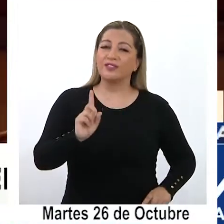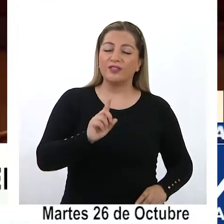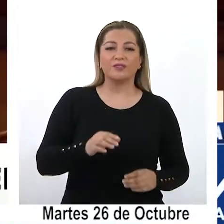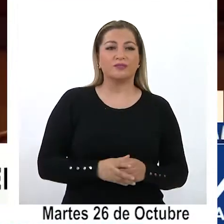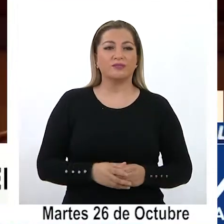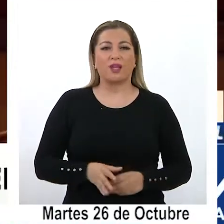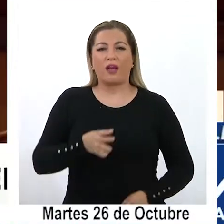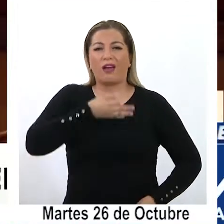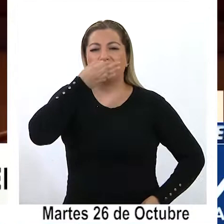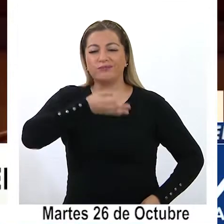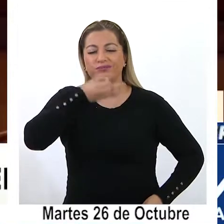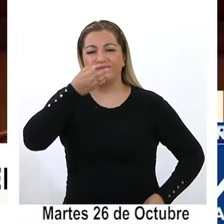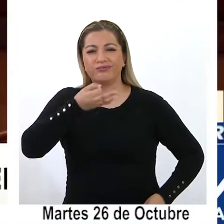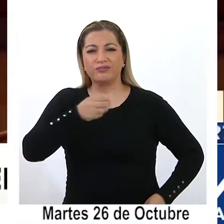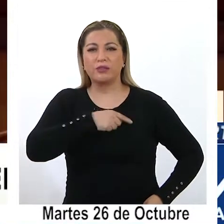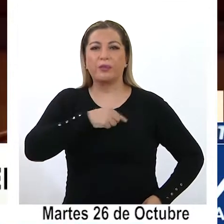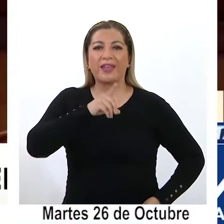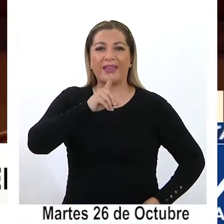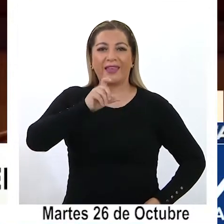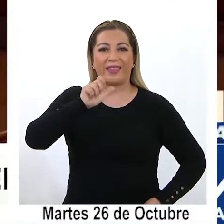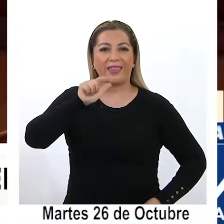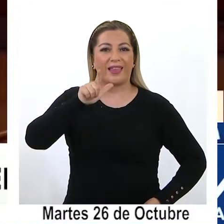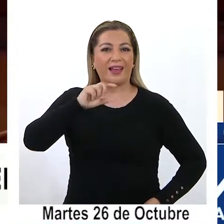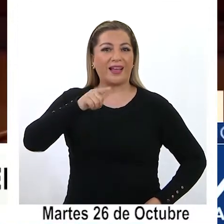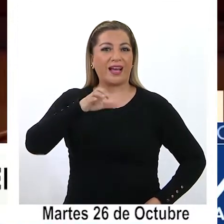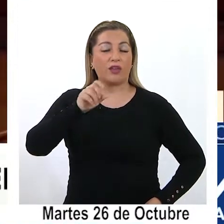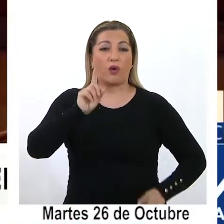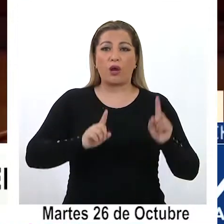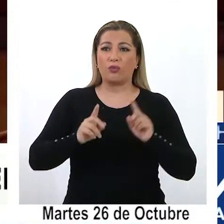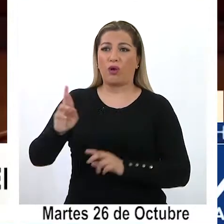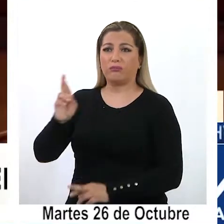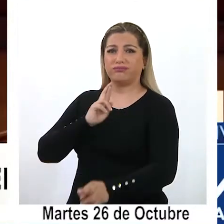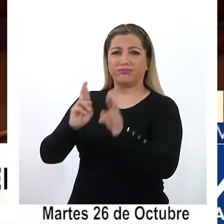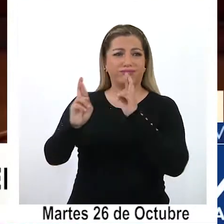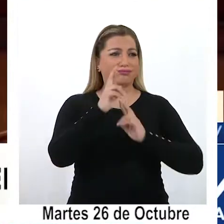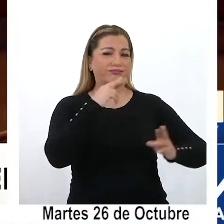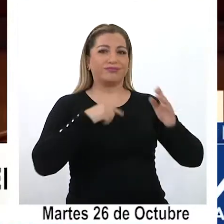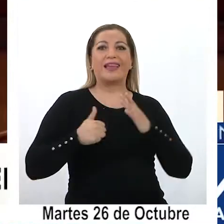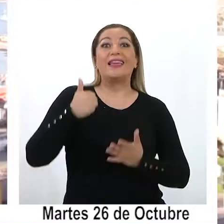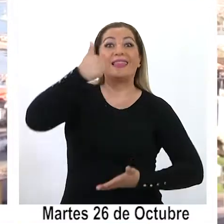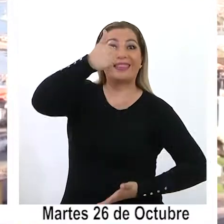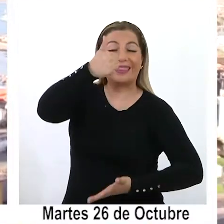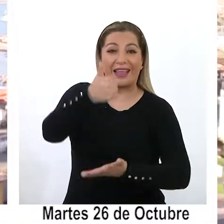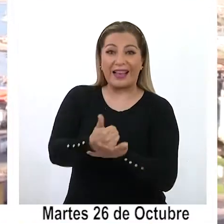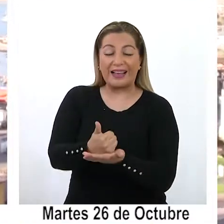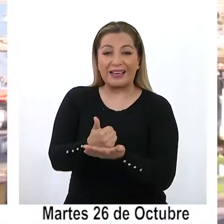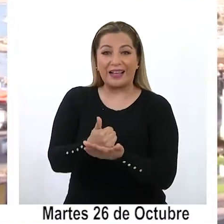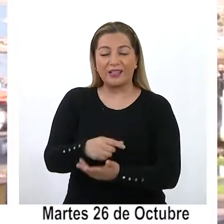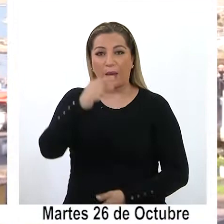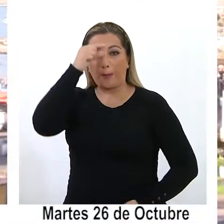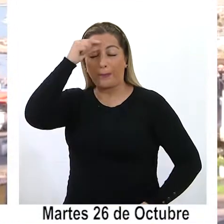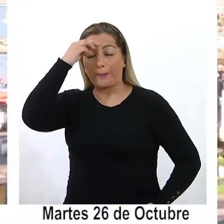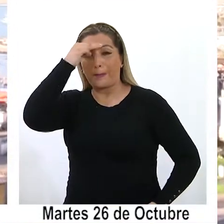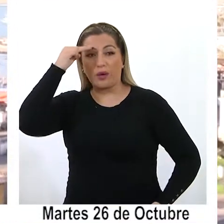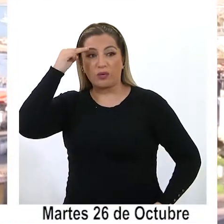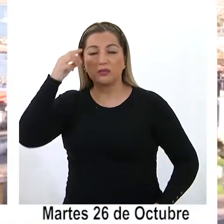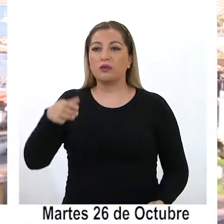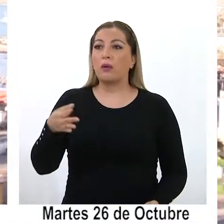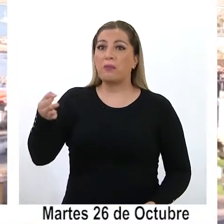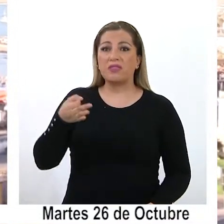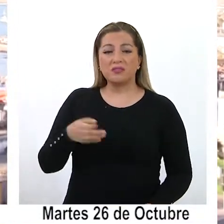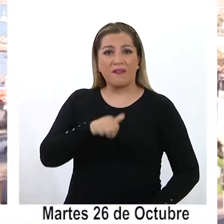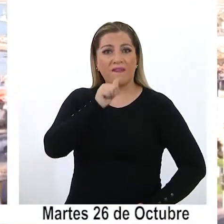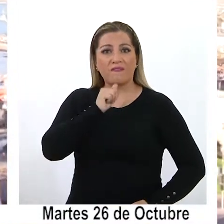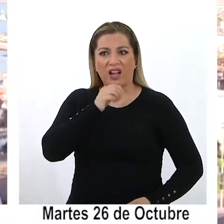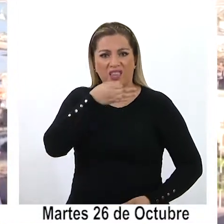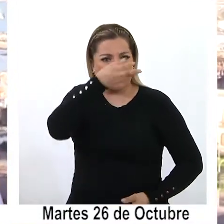Las declaraciones de Delgado generaron la rápida respuesta del alcalde Mauricio Soria, quien lo acusó de faltar.